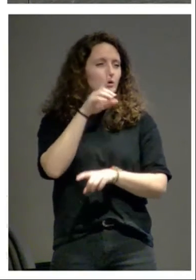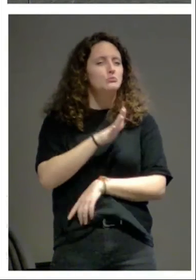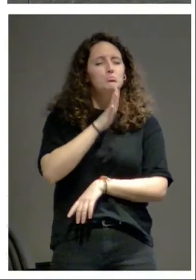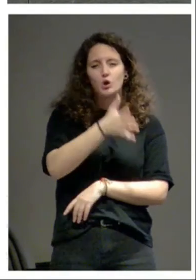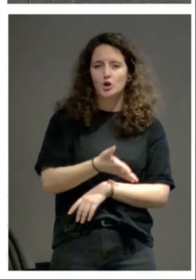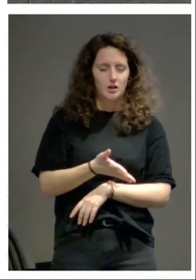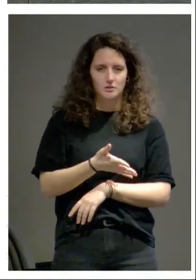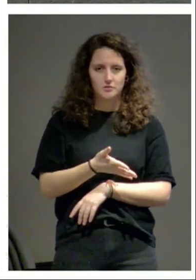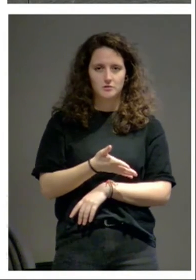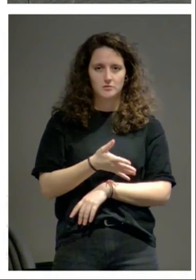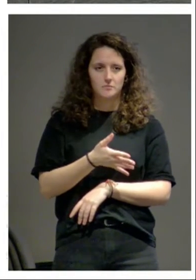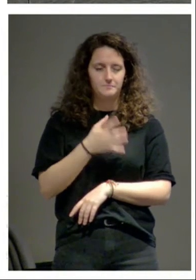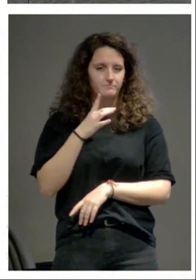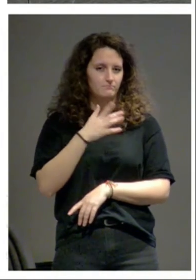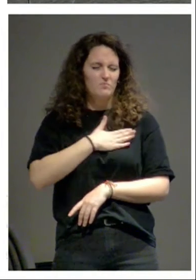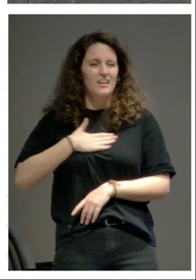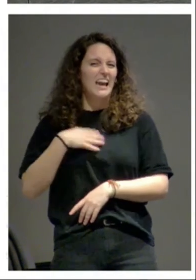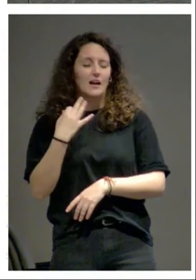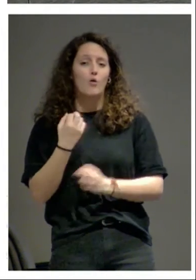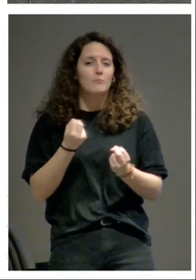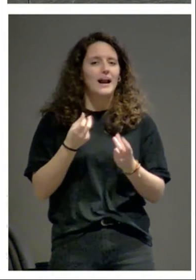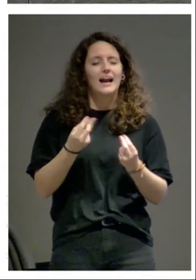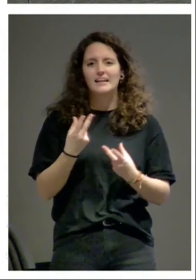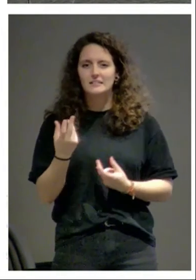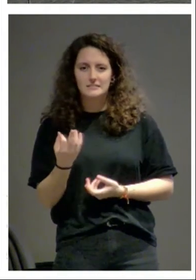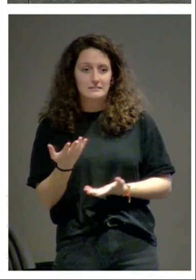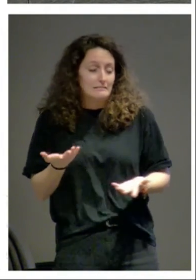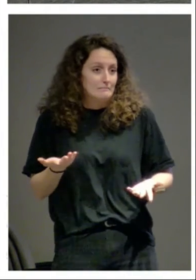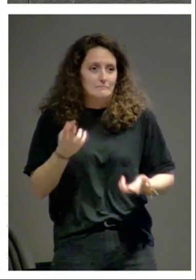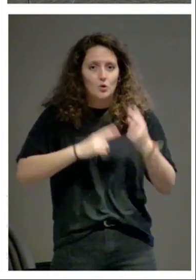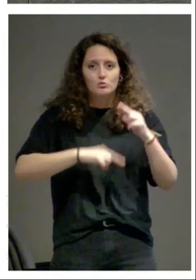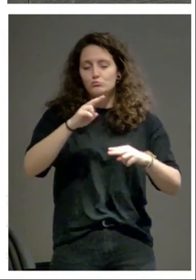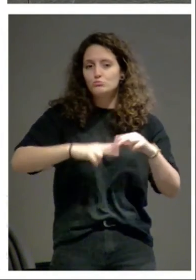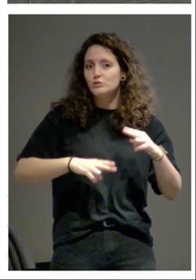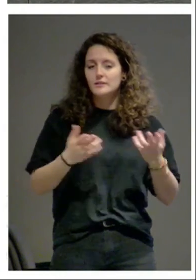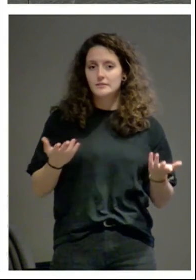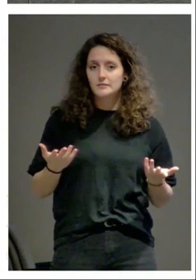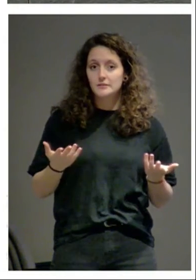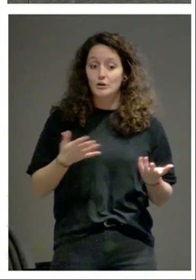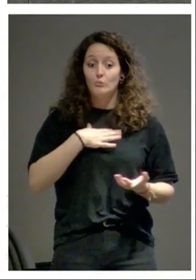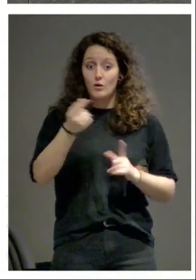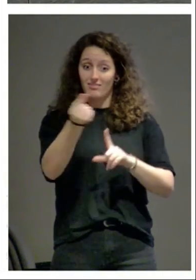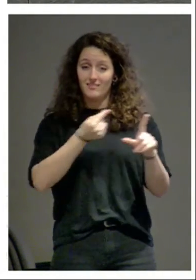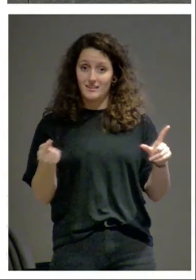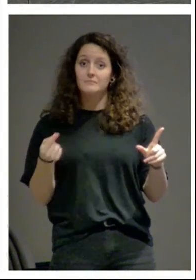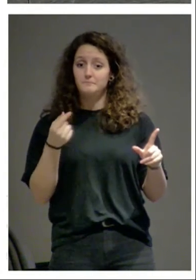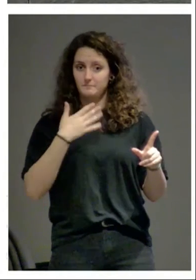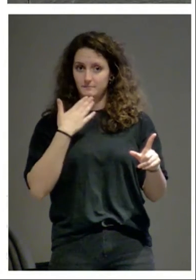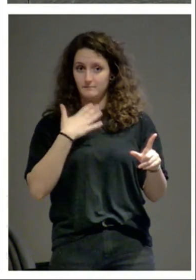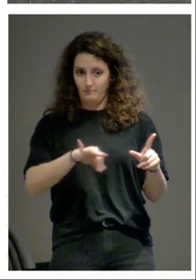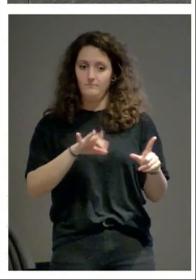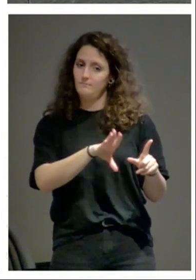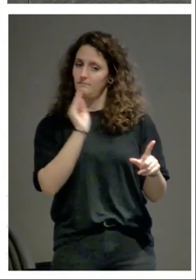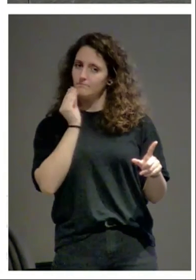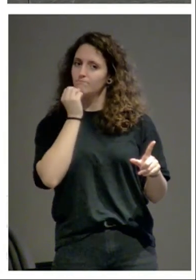por las intenciones por para qué se construye podemos diseñar y entender un poco mejor